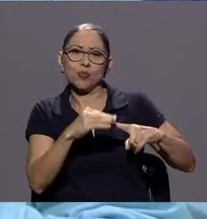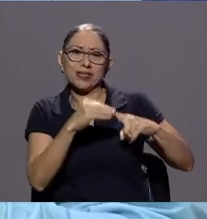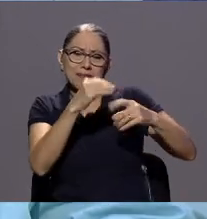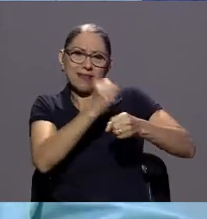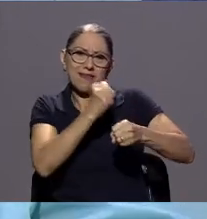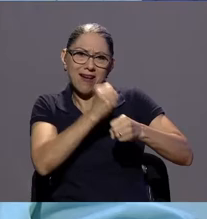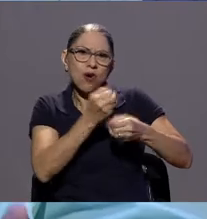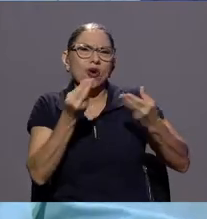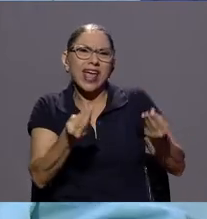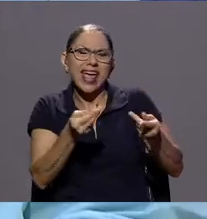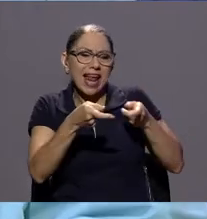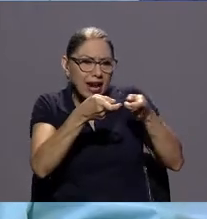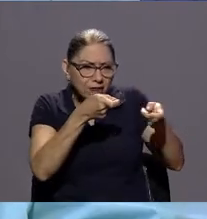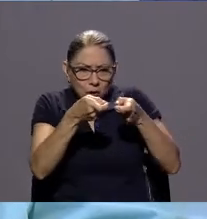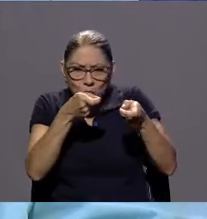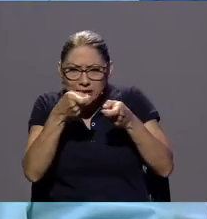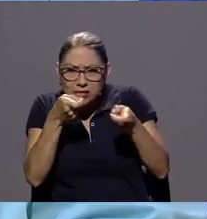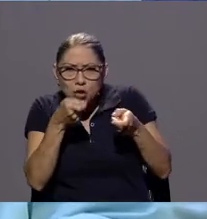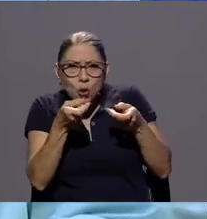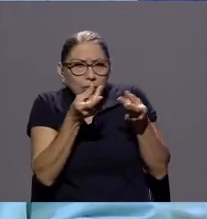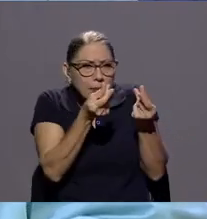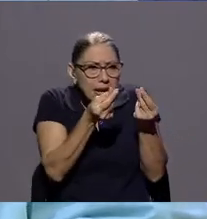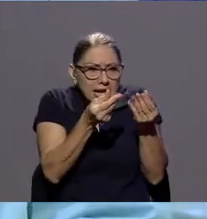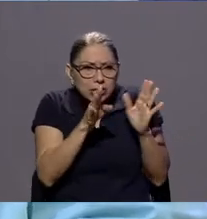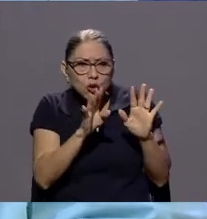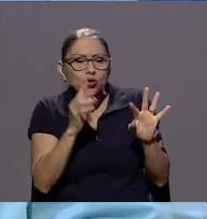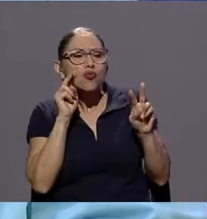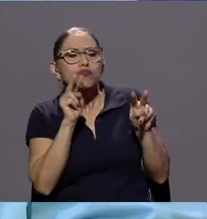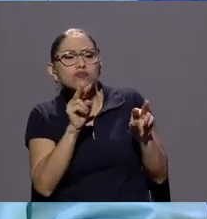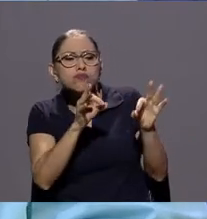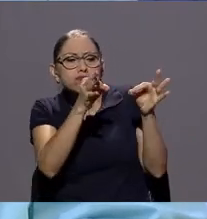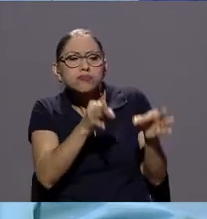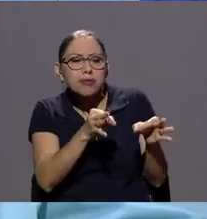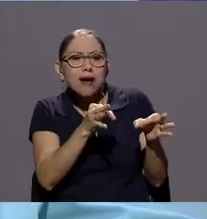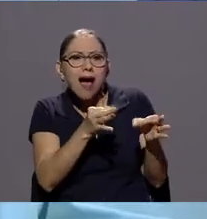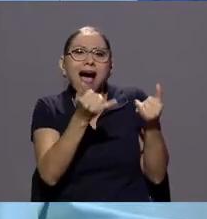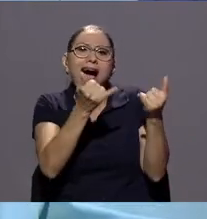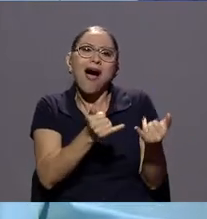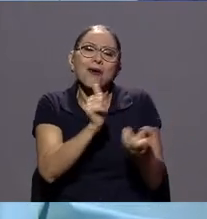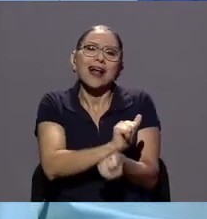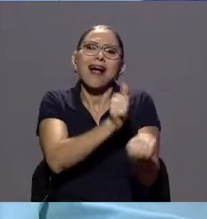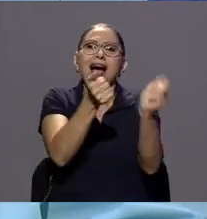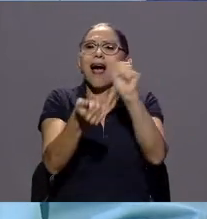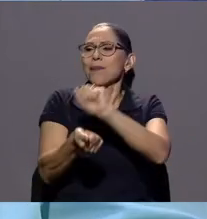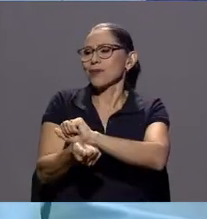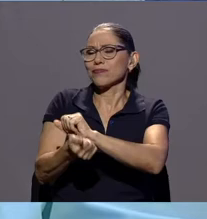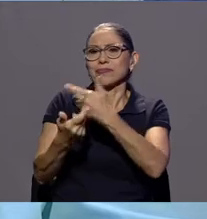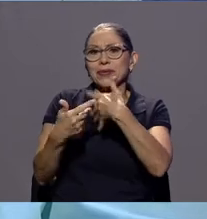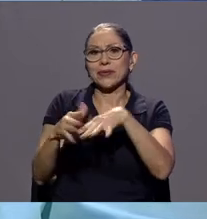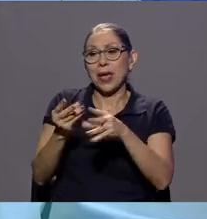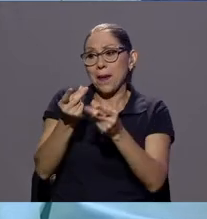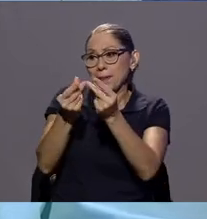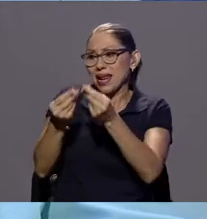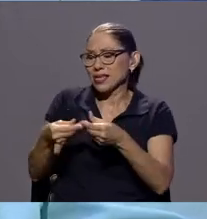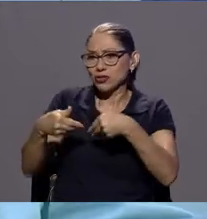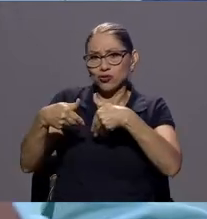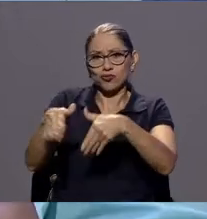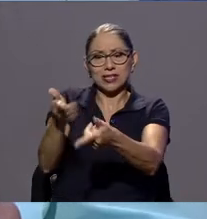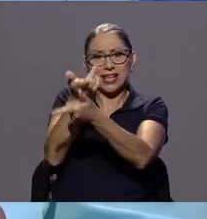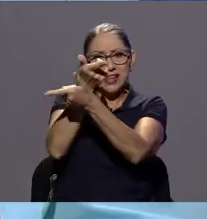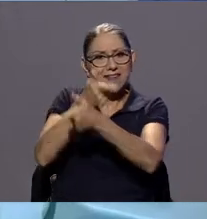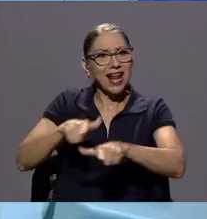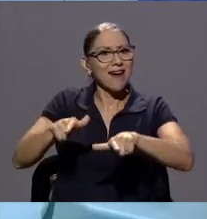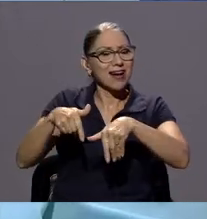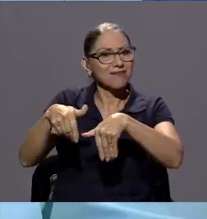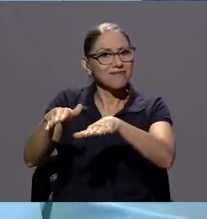que era la regulación y verificación de precios a una en donde los precios se liberaban y ante todo se tenían que